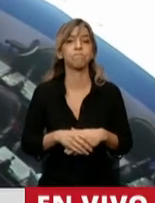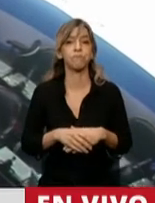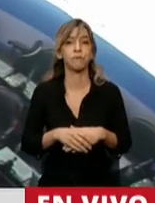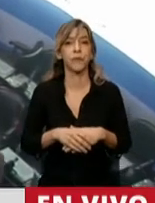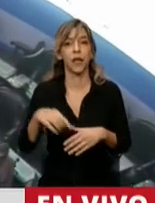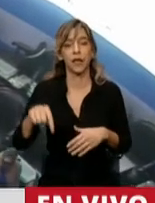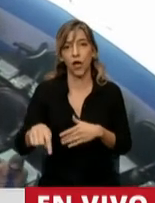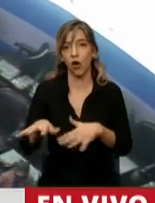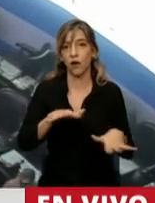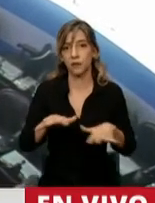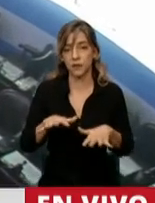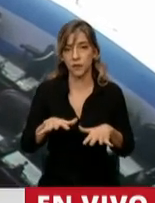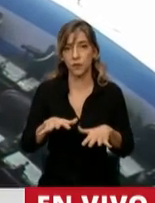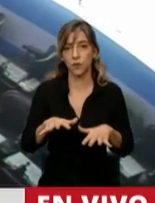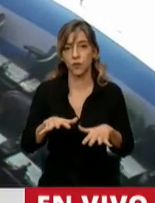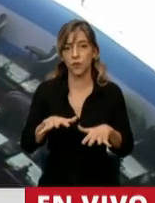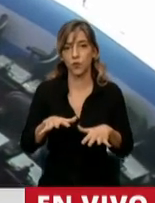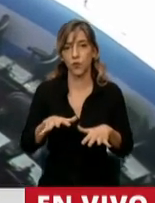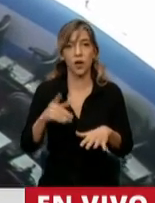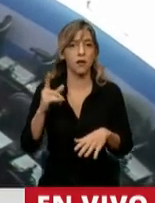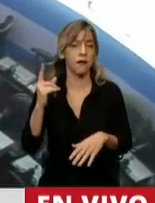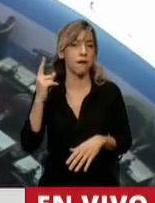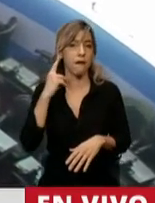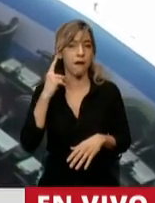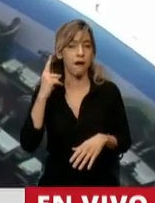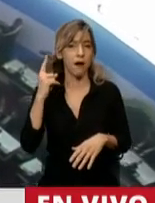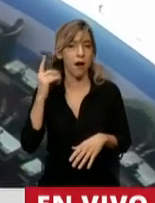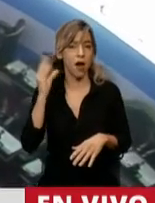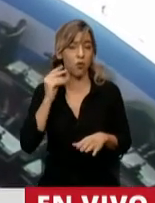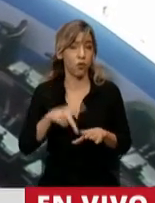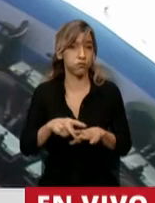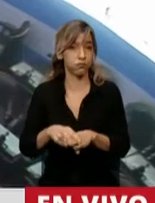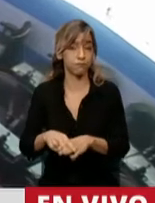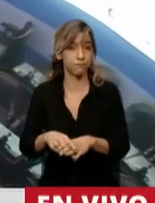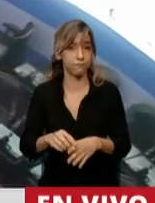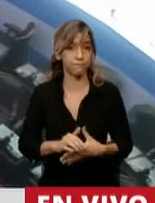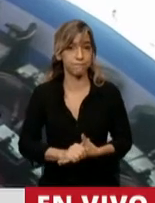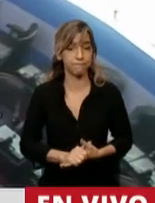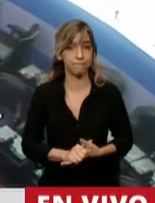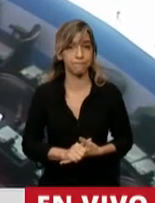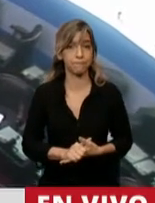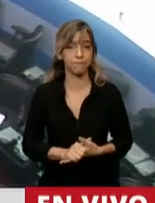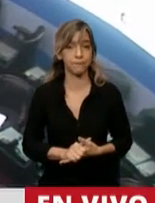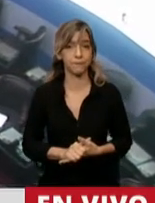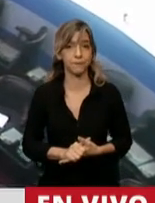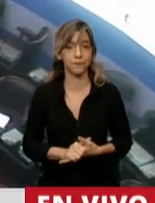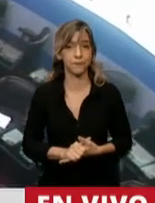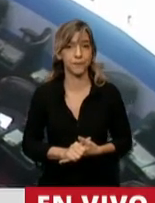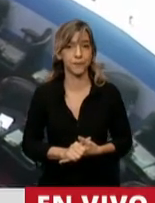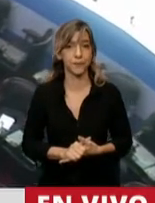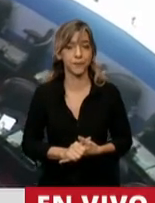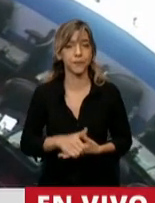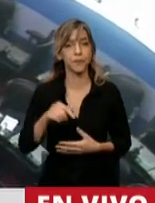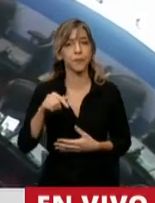contexto... ...necesario y oportuno, porque la pandemia vino a